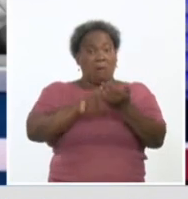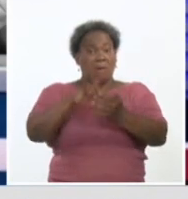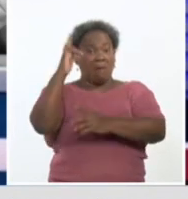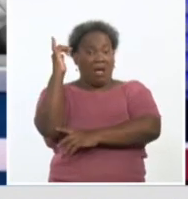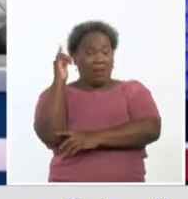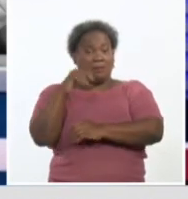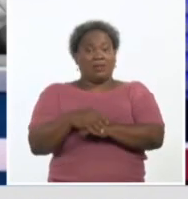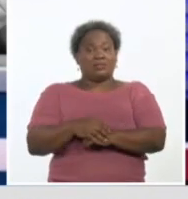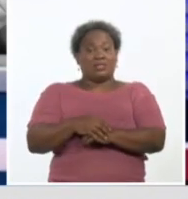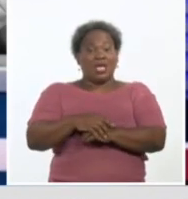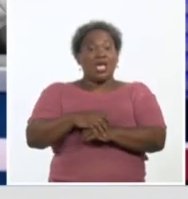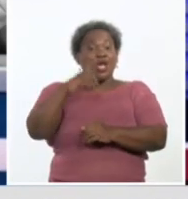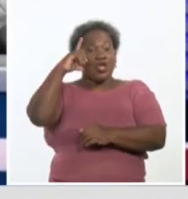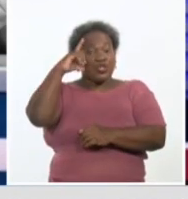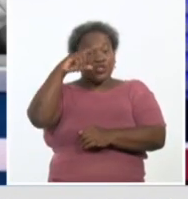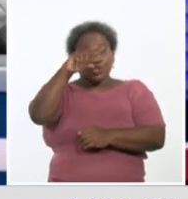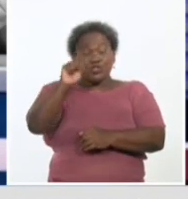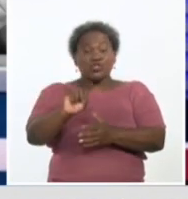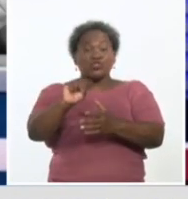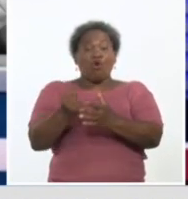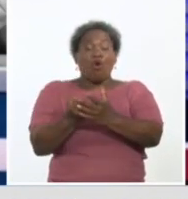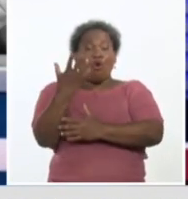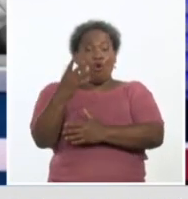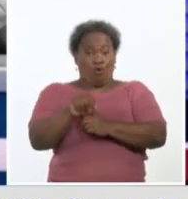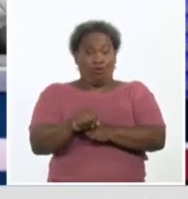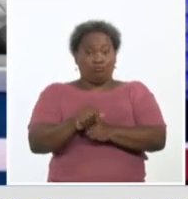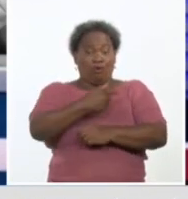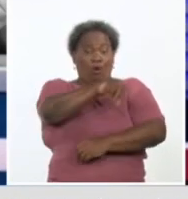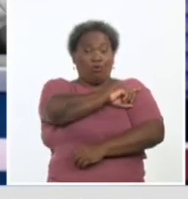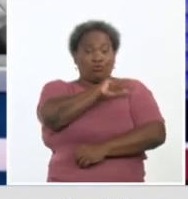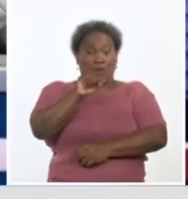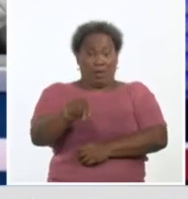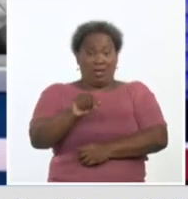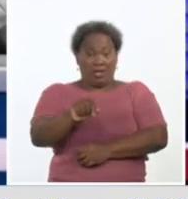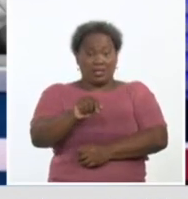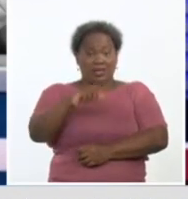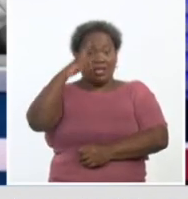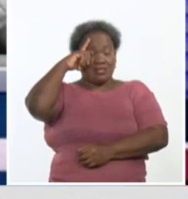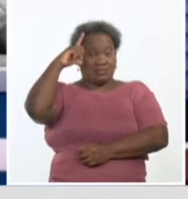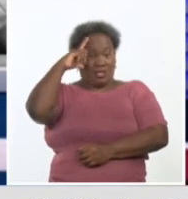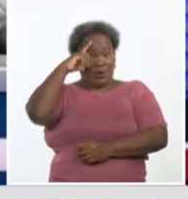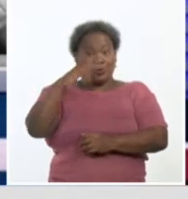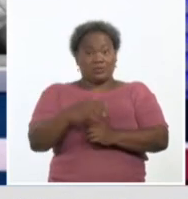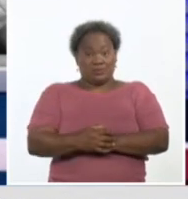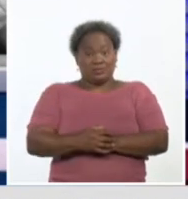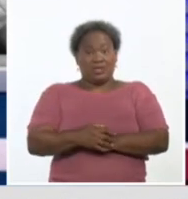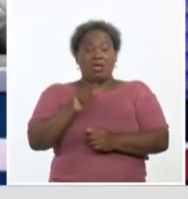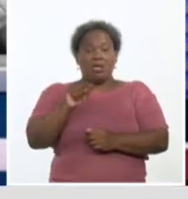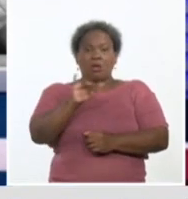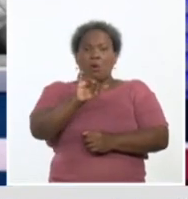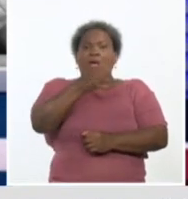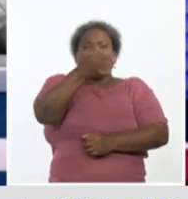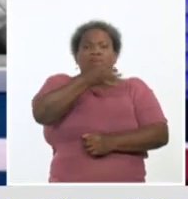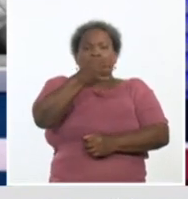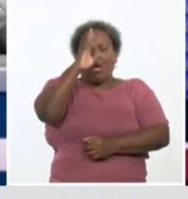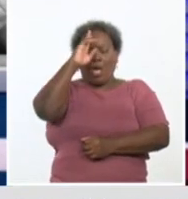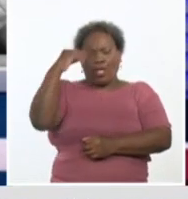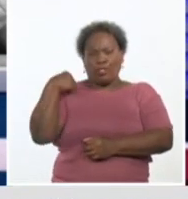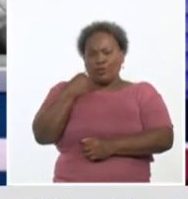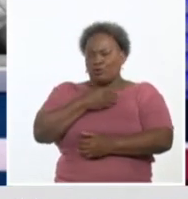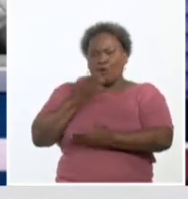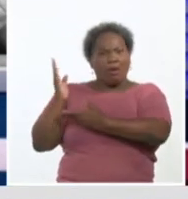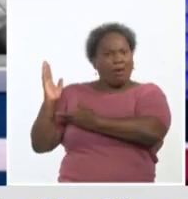Zongo, La Maya, contra Maestre y San Luis en voluntarios mayores de 60 años, como bien lo ha referido acá la doctora. Con los